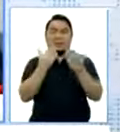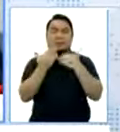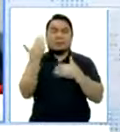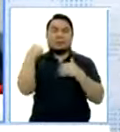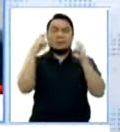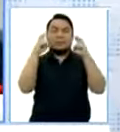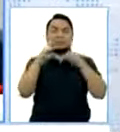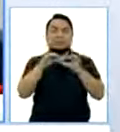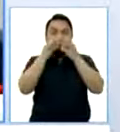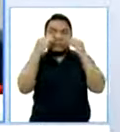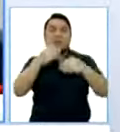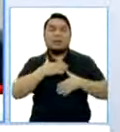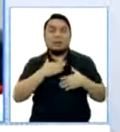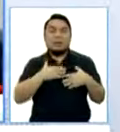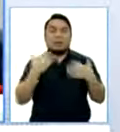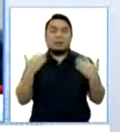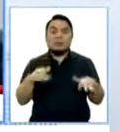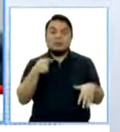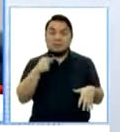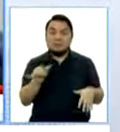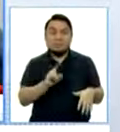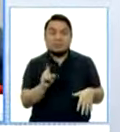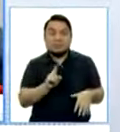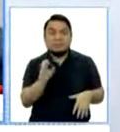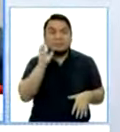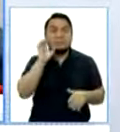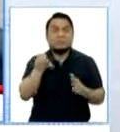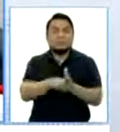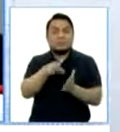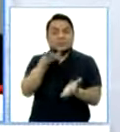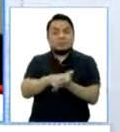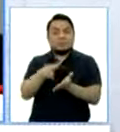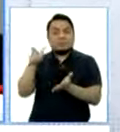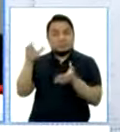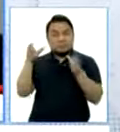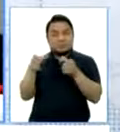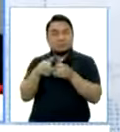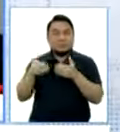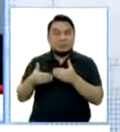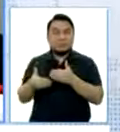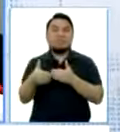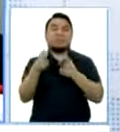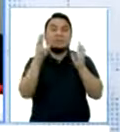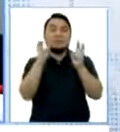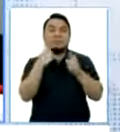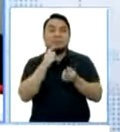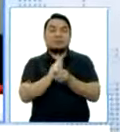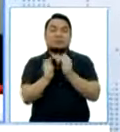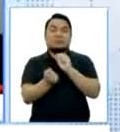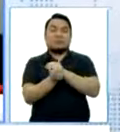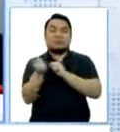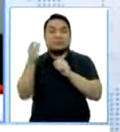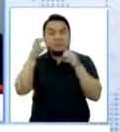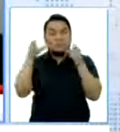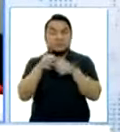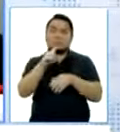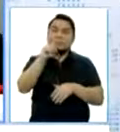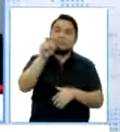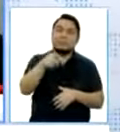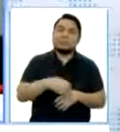en el tema del oxígeno. ¿Ya no podría pasar esa situación, por ejemplo, de aprobarse esto, de sacar adelante el tema de la reforma desde el Congreso?